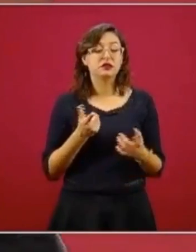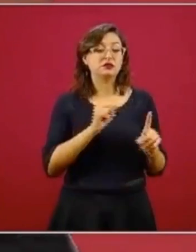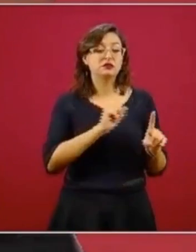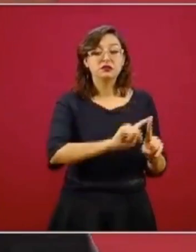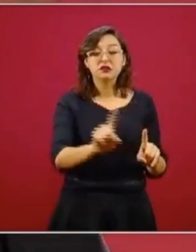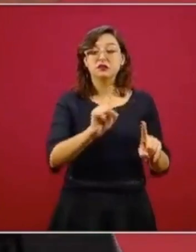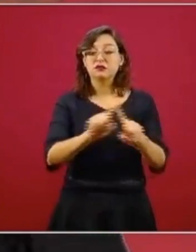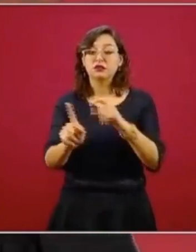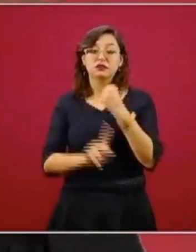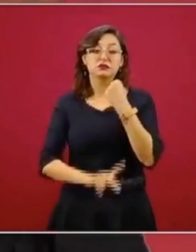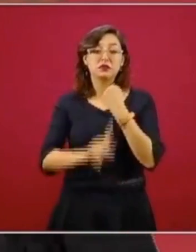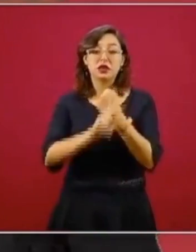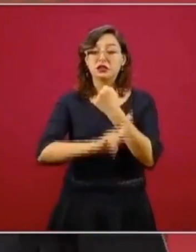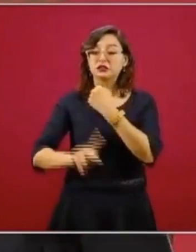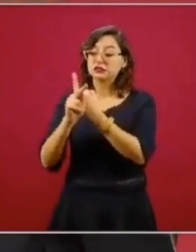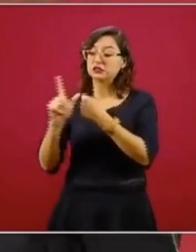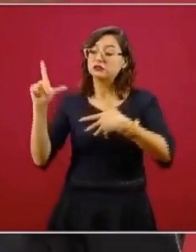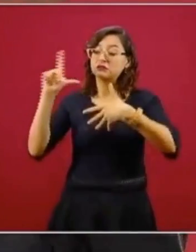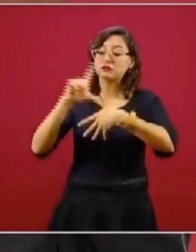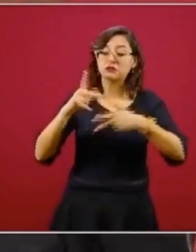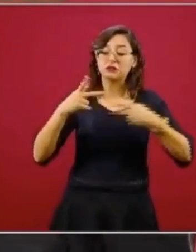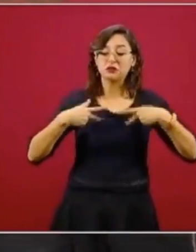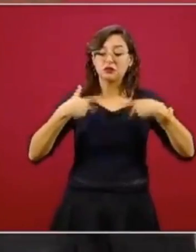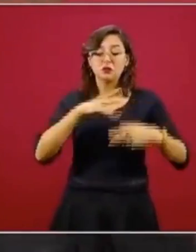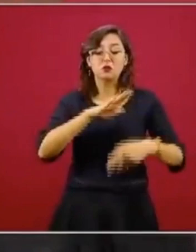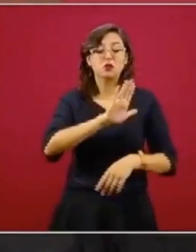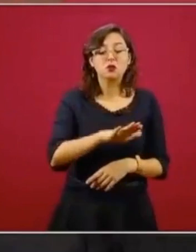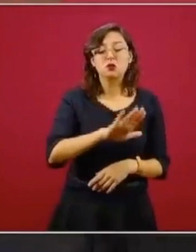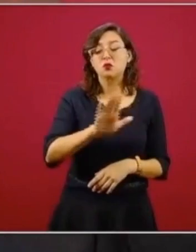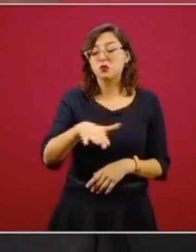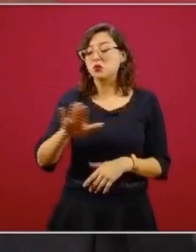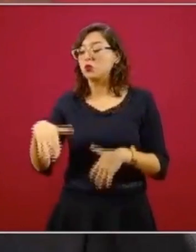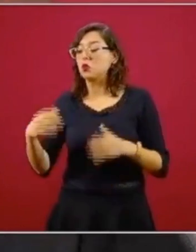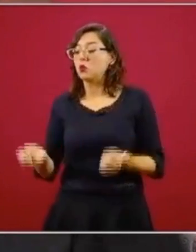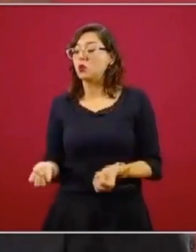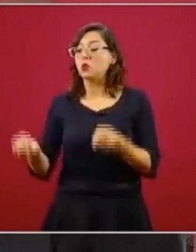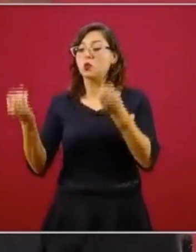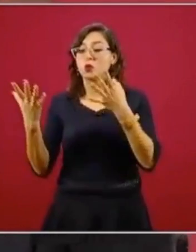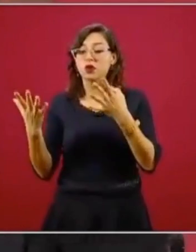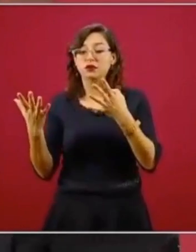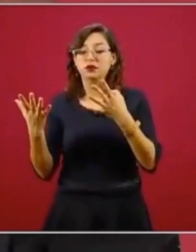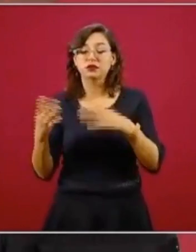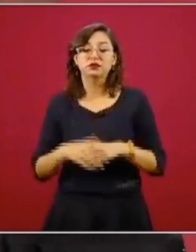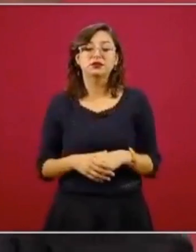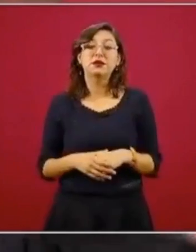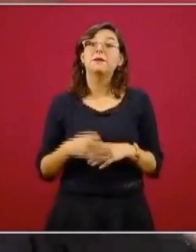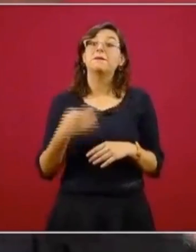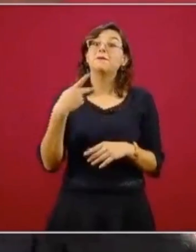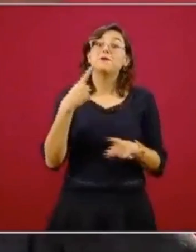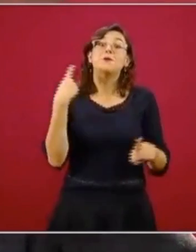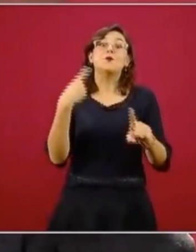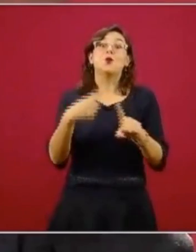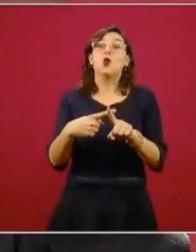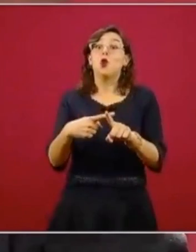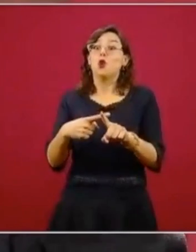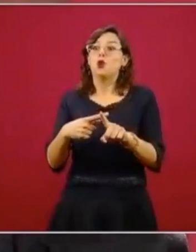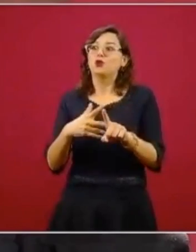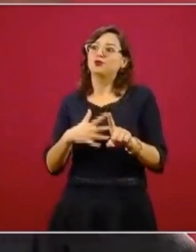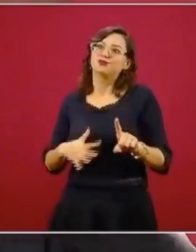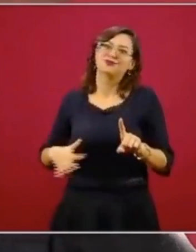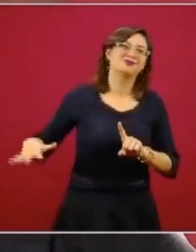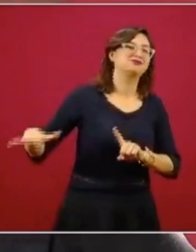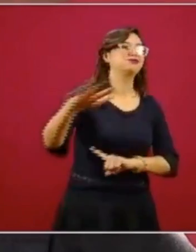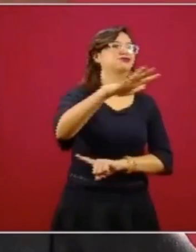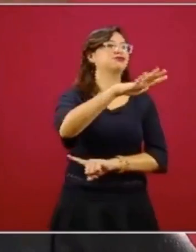de América Latina y cuál es la población de cada